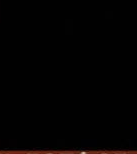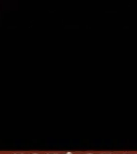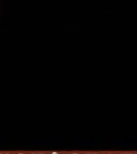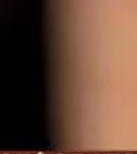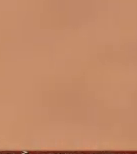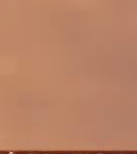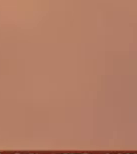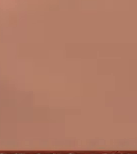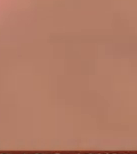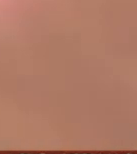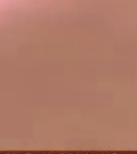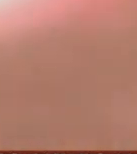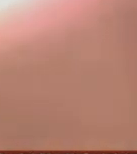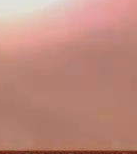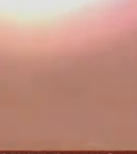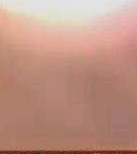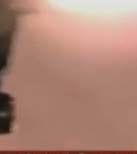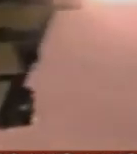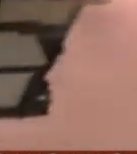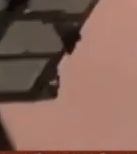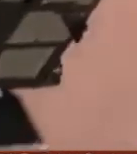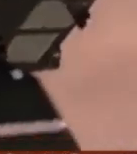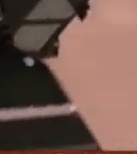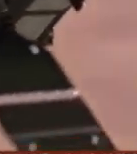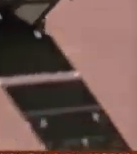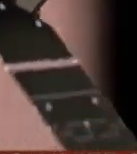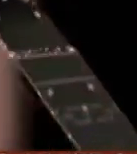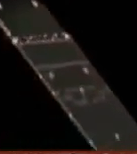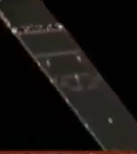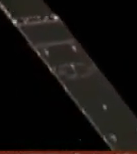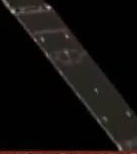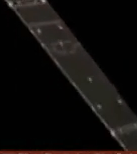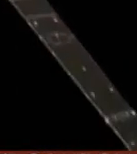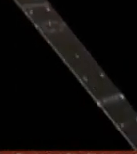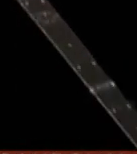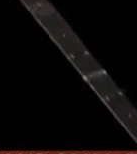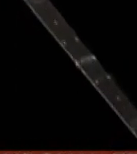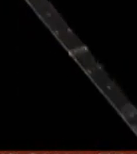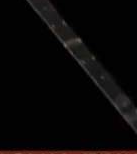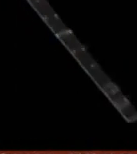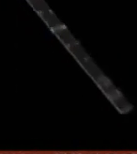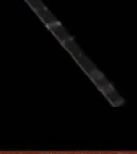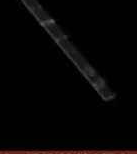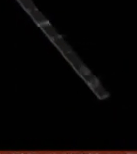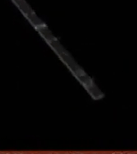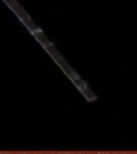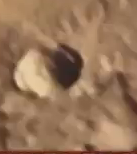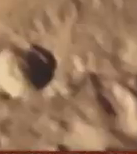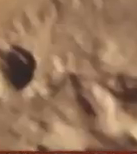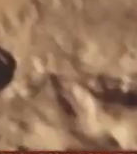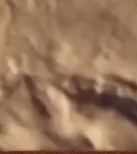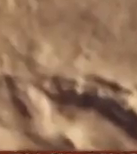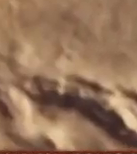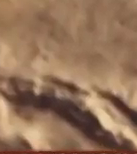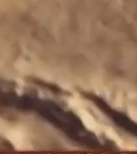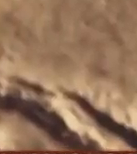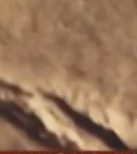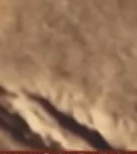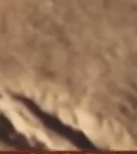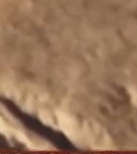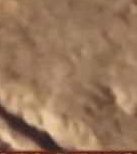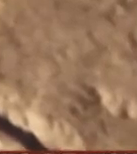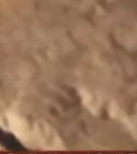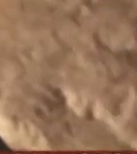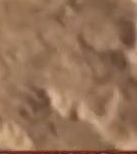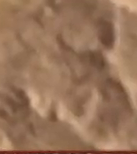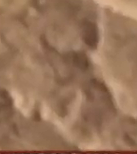camino a las misiones tripuladas que se llevarán a cabo en la mitad de los 2020 y en principios de los 2030 por parte